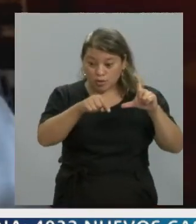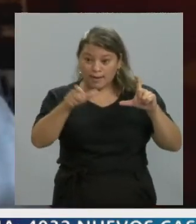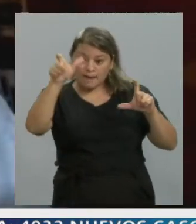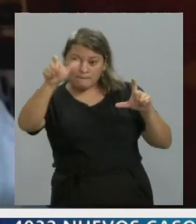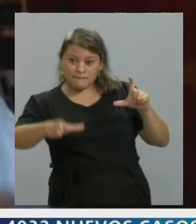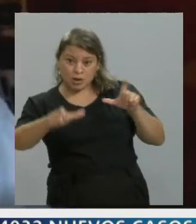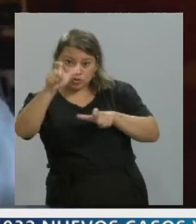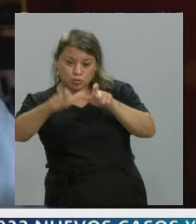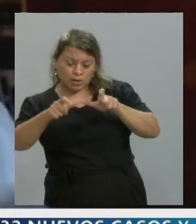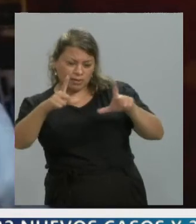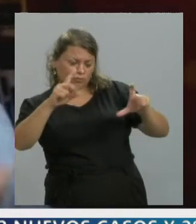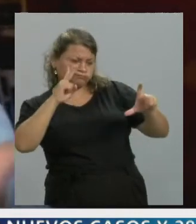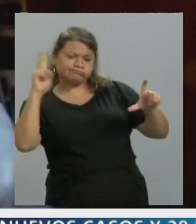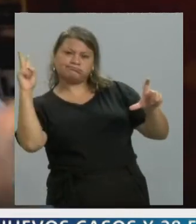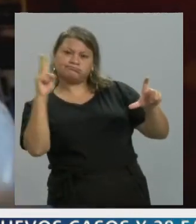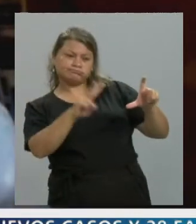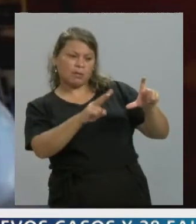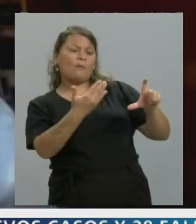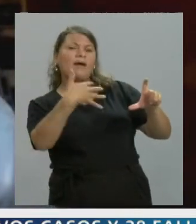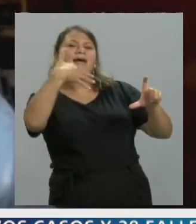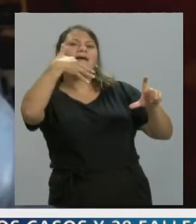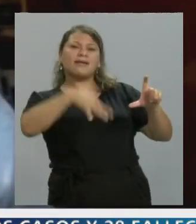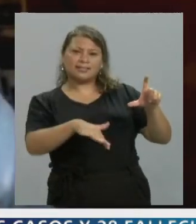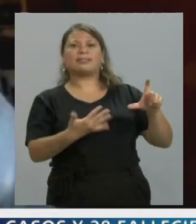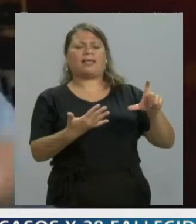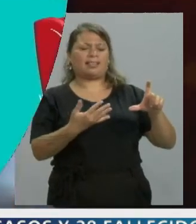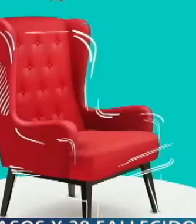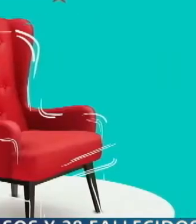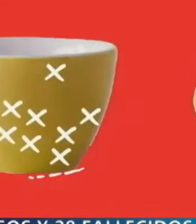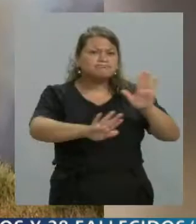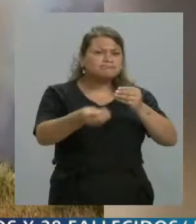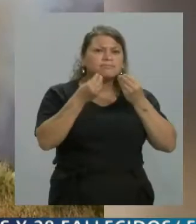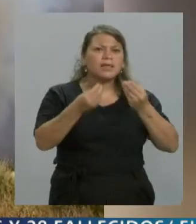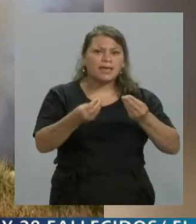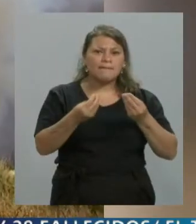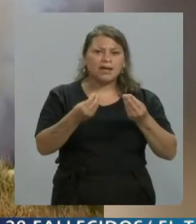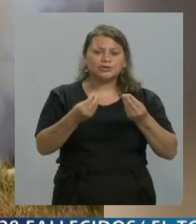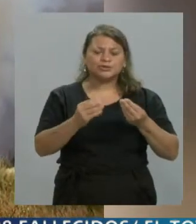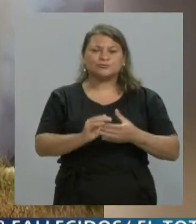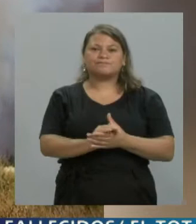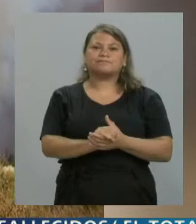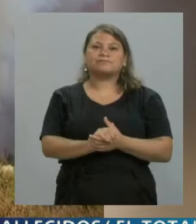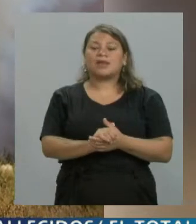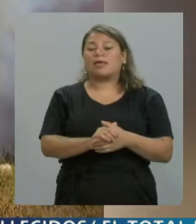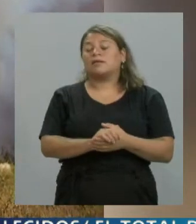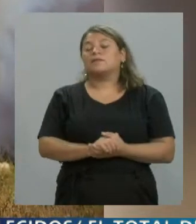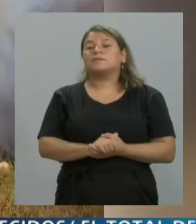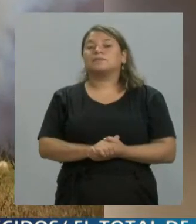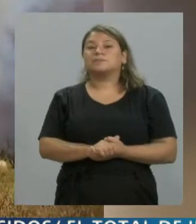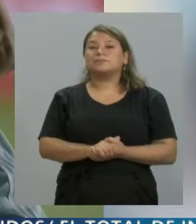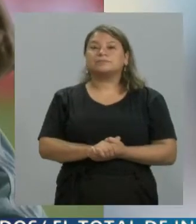que vean las fotografías puedan interpretar lo que sucedió en determinados hechos